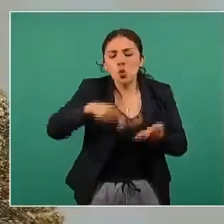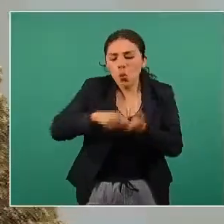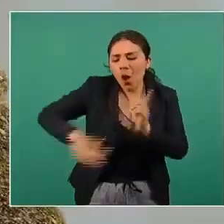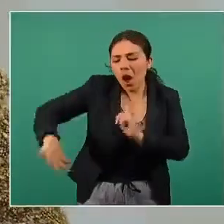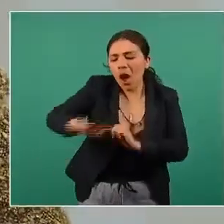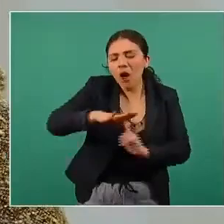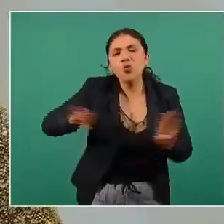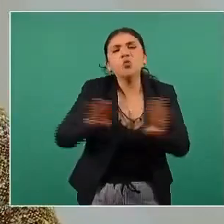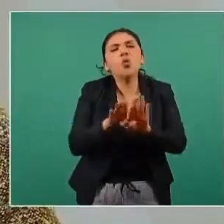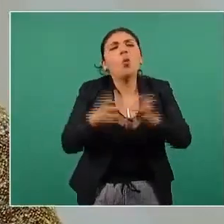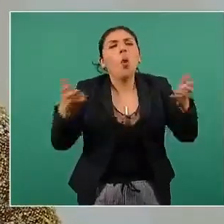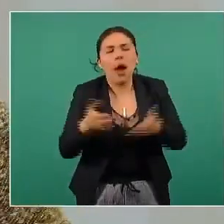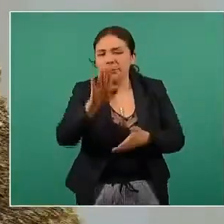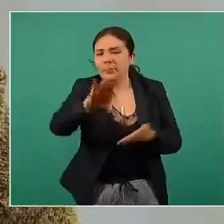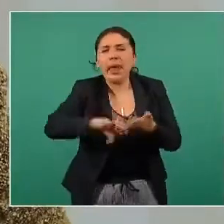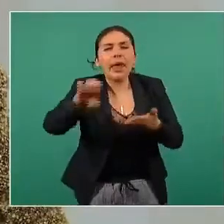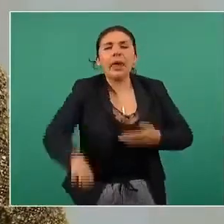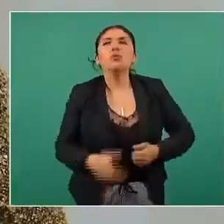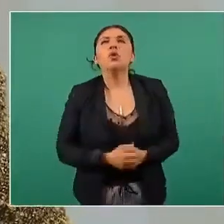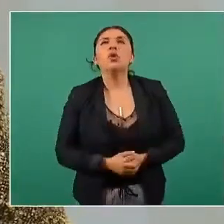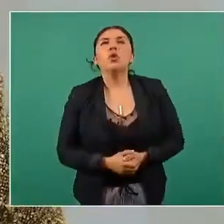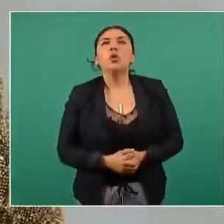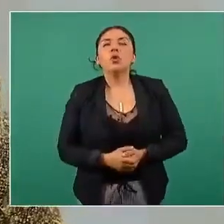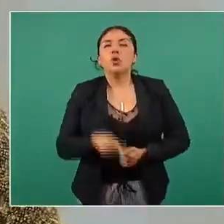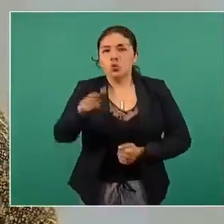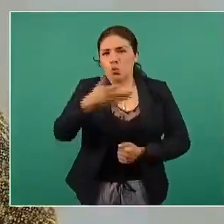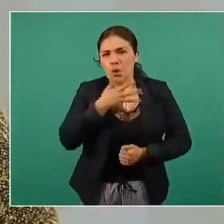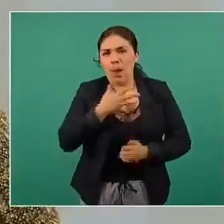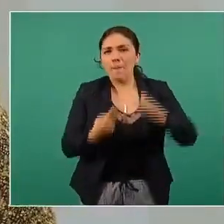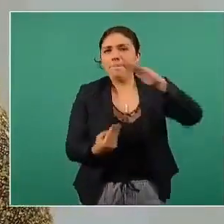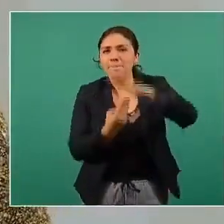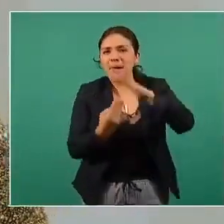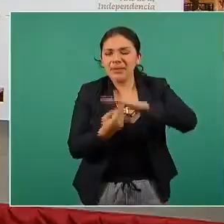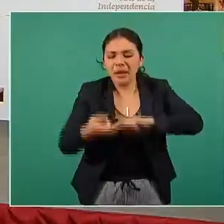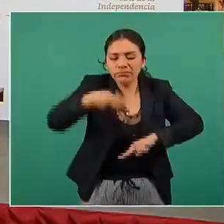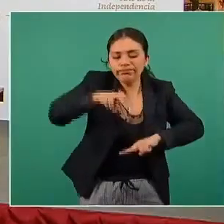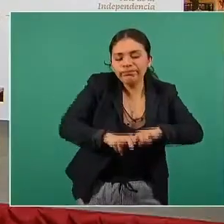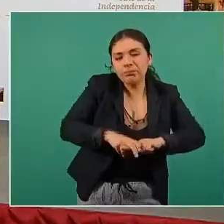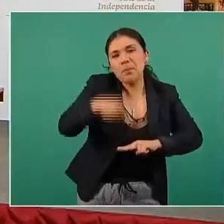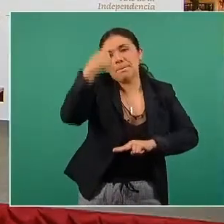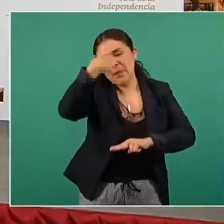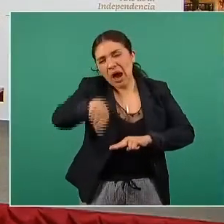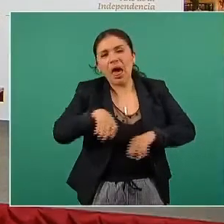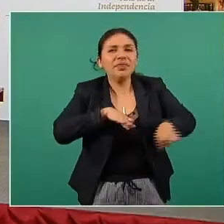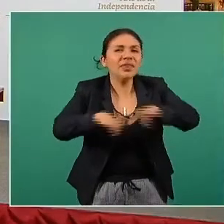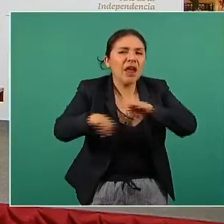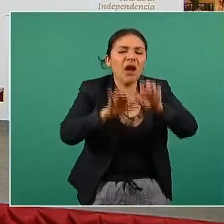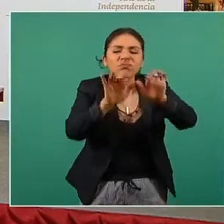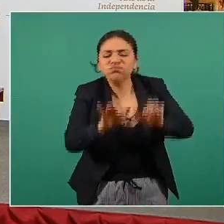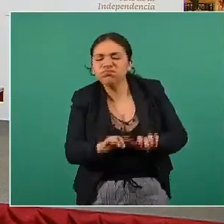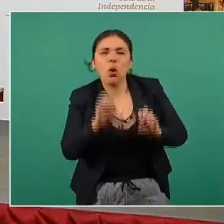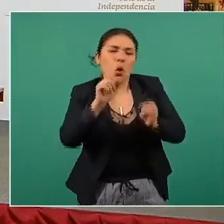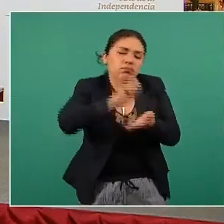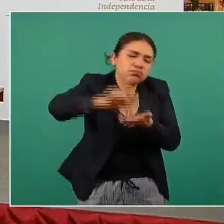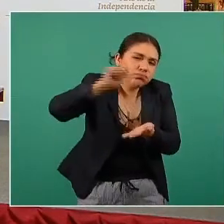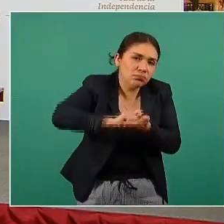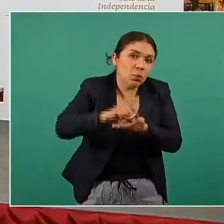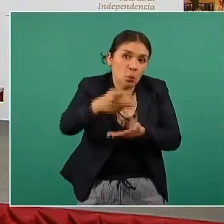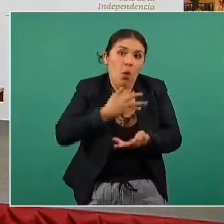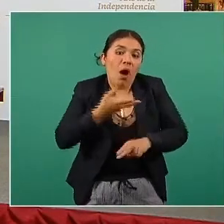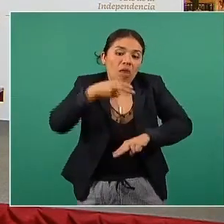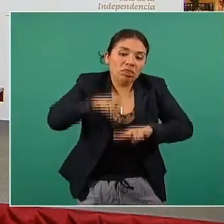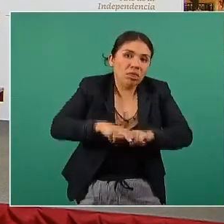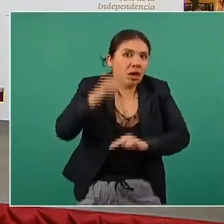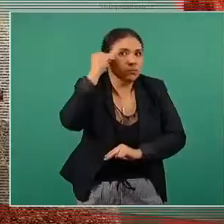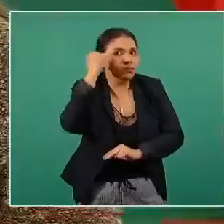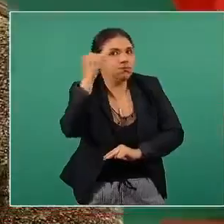entonces si yo tengo un escritorio donde me siento a trabajar pues voy a estar sentado